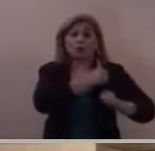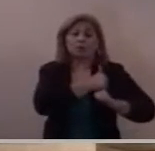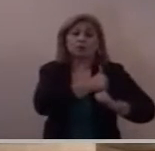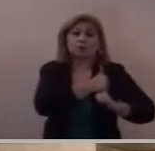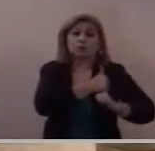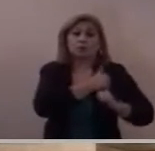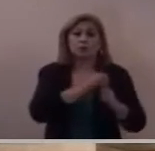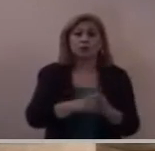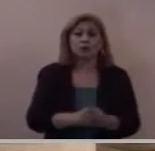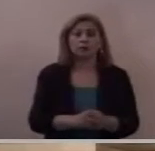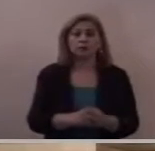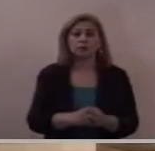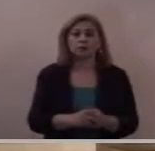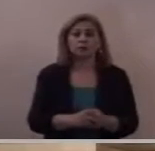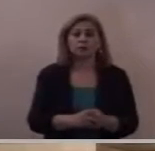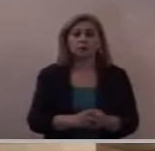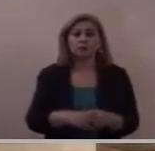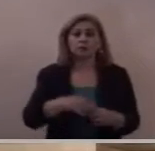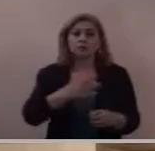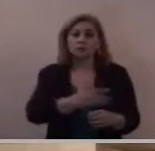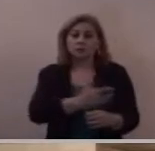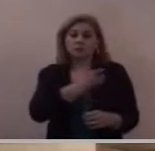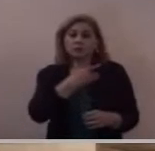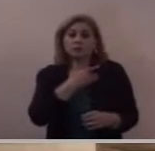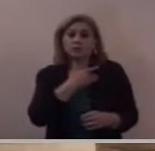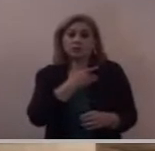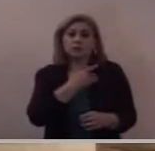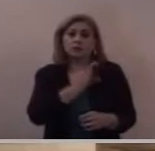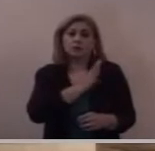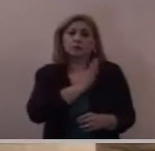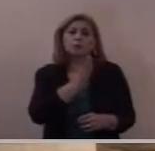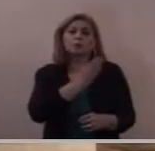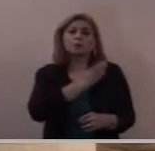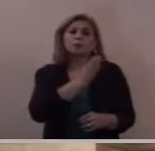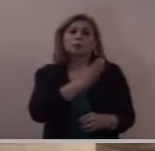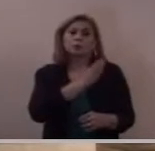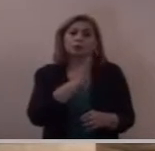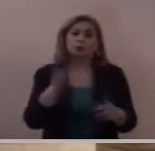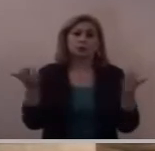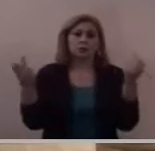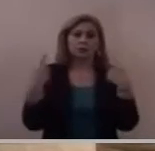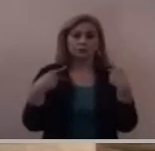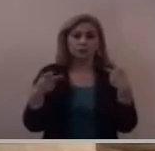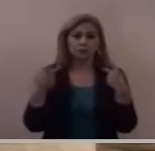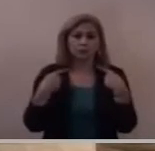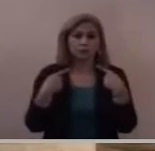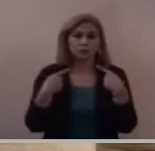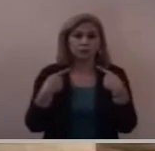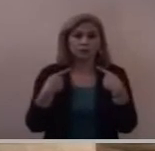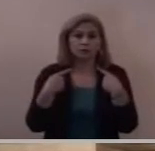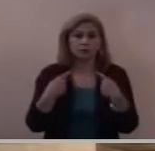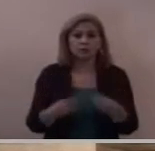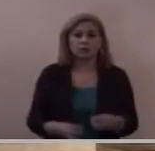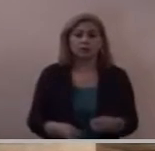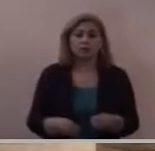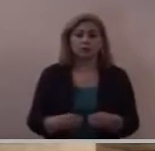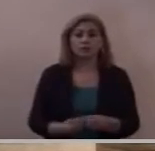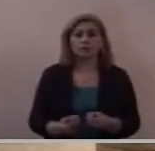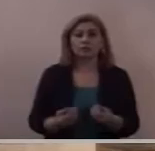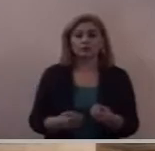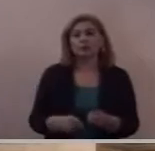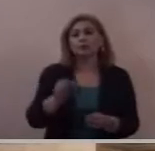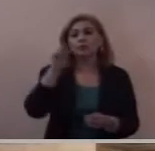su sensibilidad que no dudo la tengan muchos militares